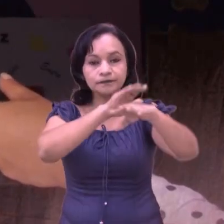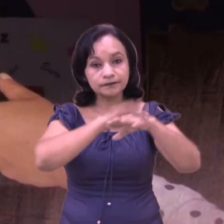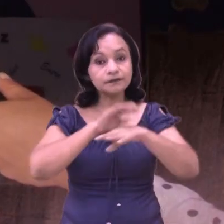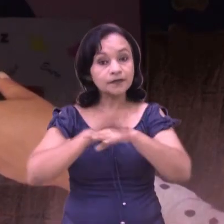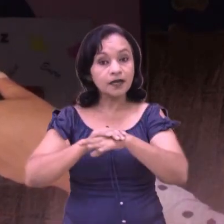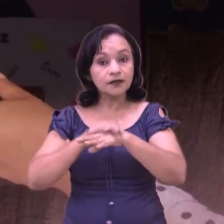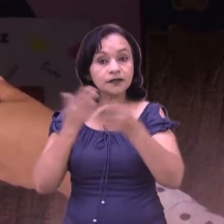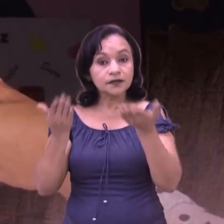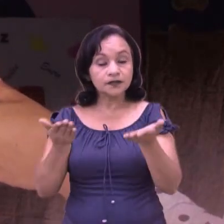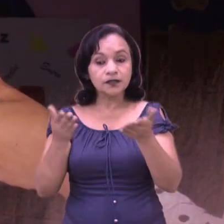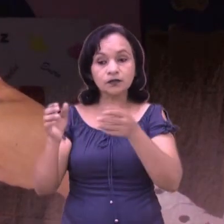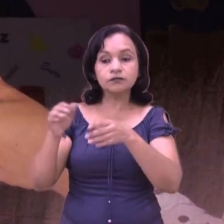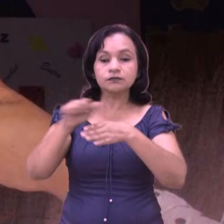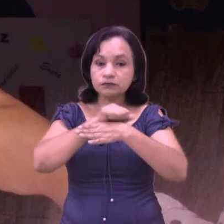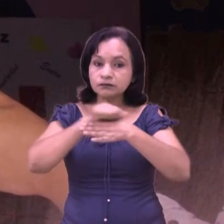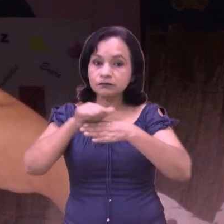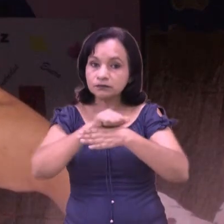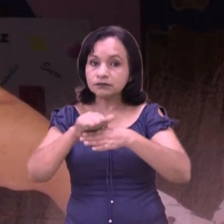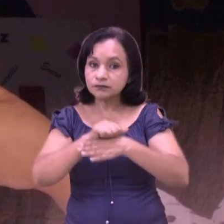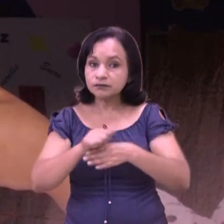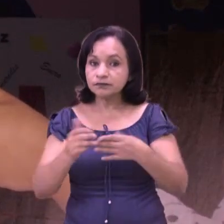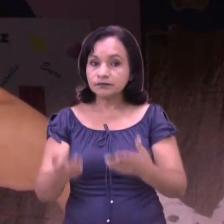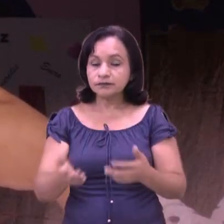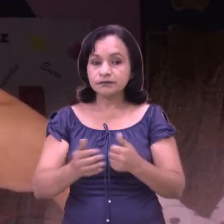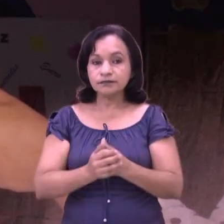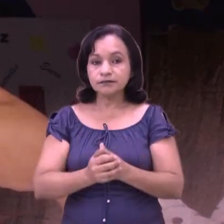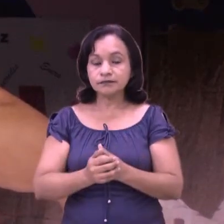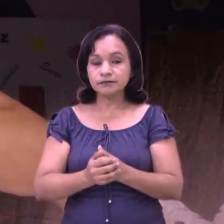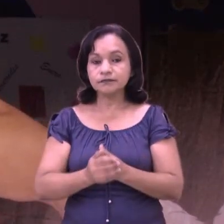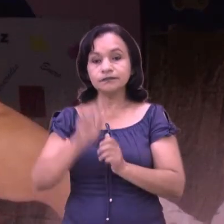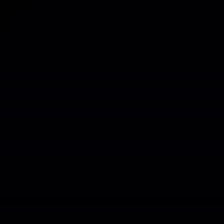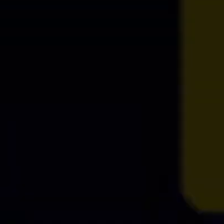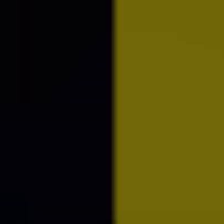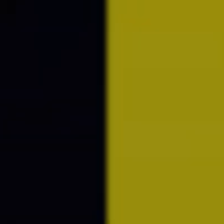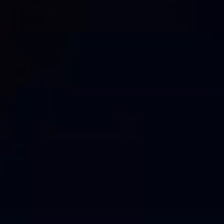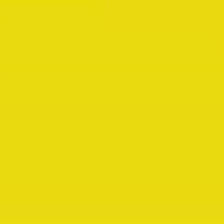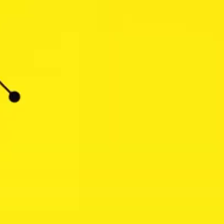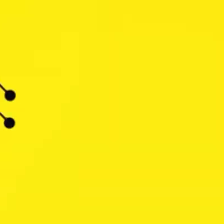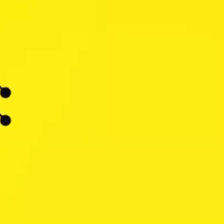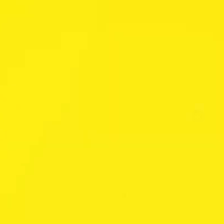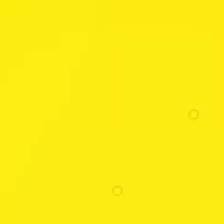hay los simulacros, por medio del gobierno, ¿me entiende?